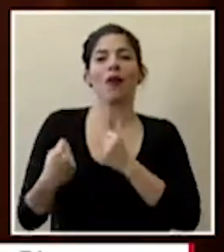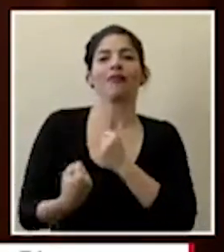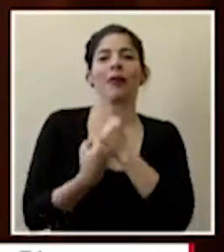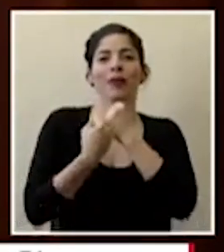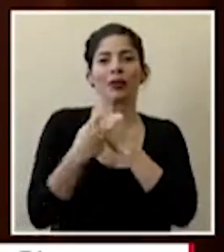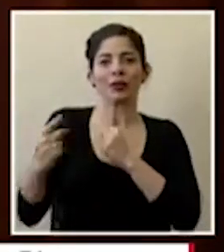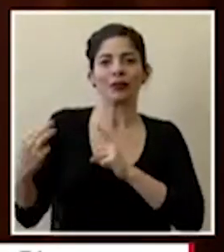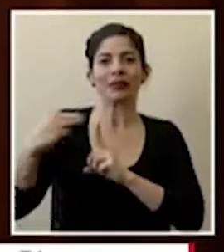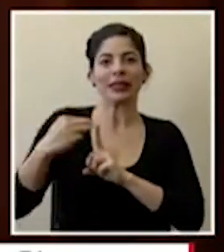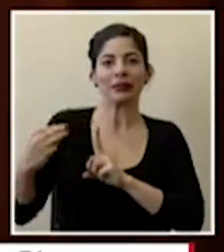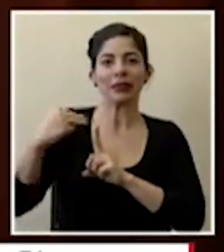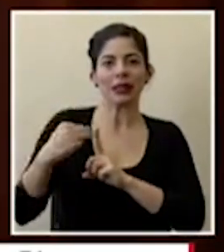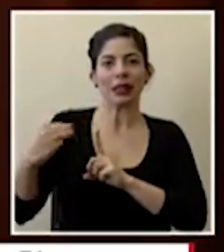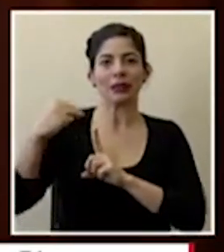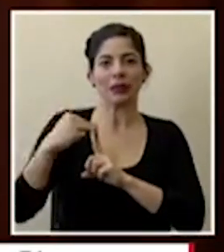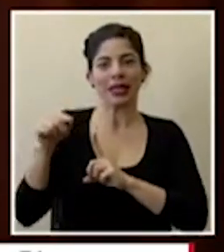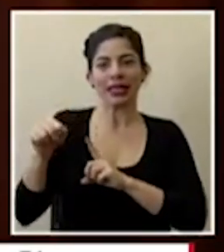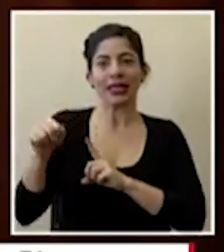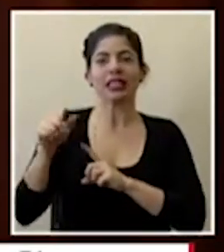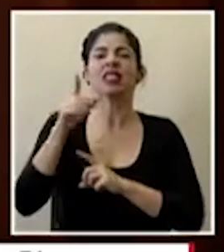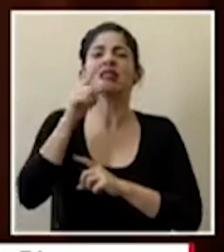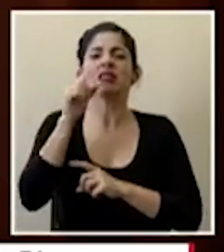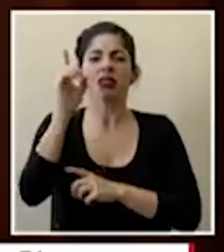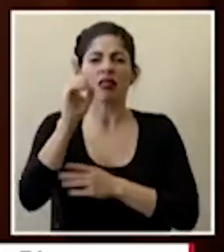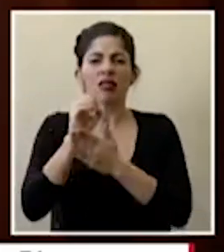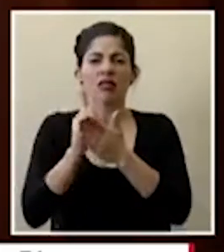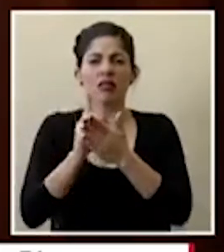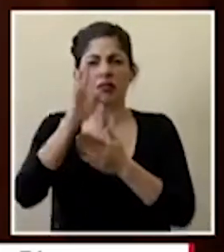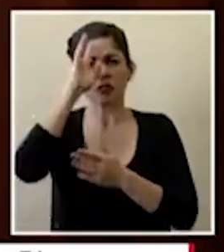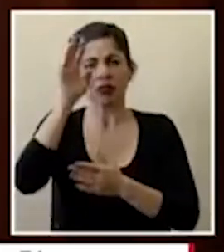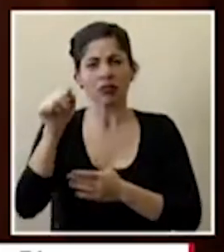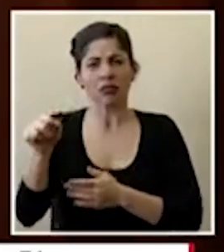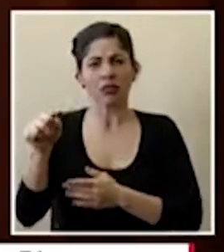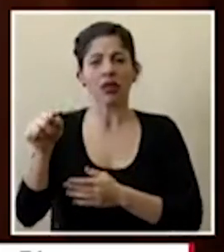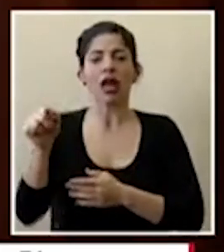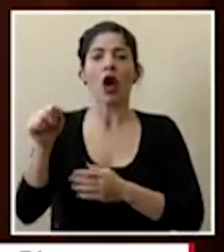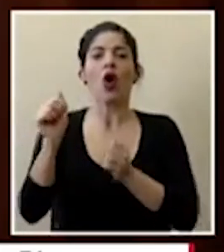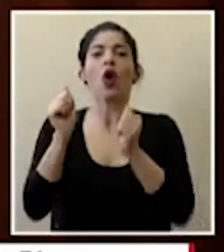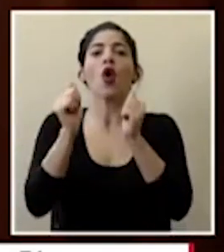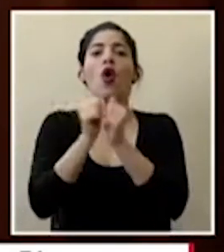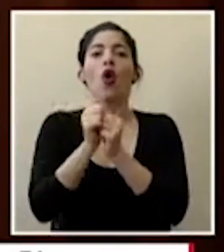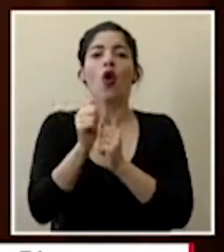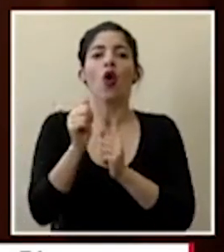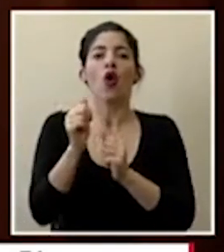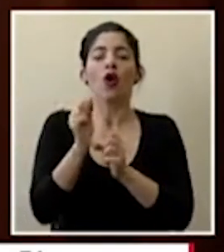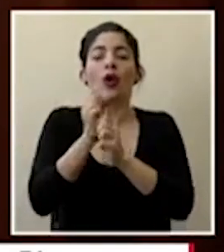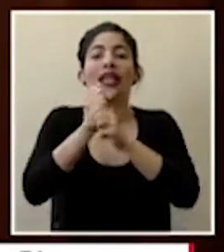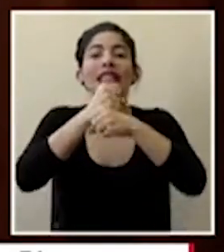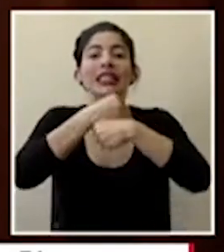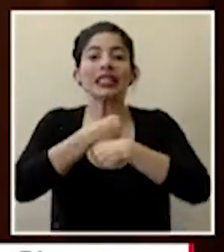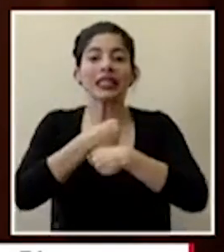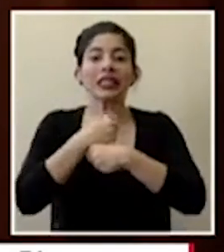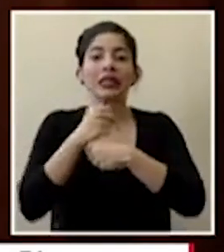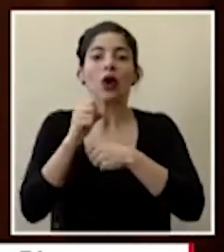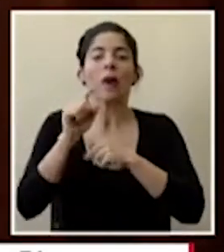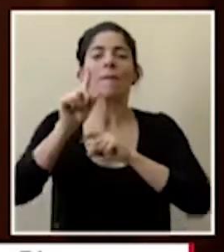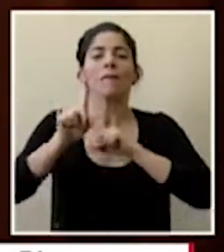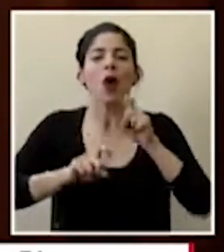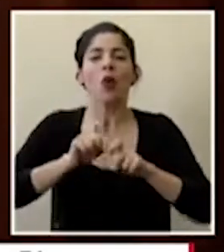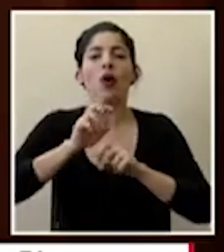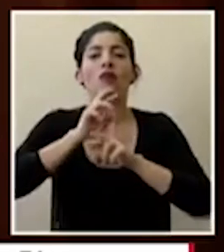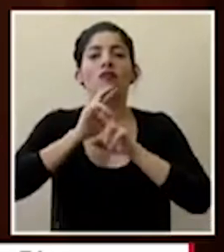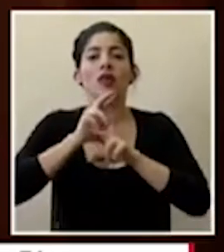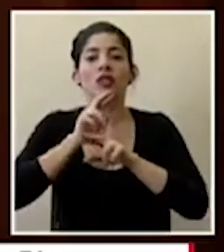justamente por este bot que fue diseñado justamente con algoritmos muy con forma de de derivar preguntas o